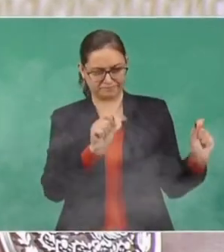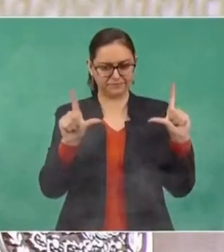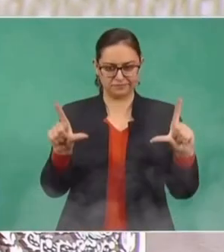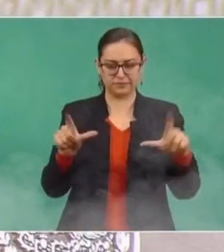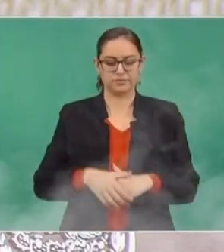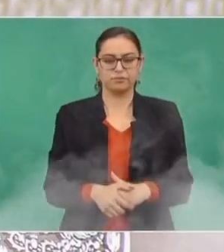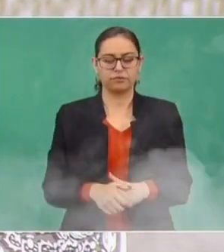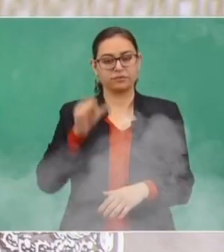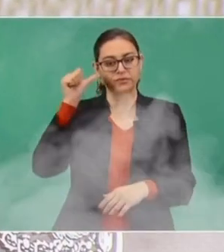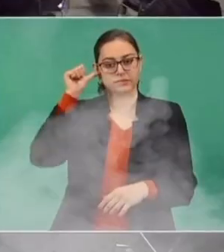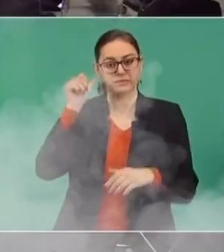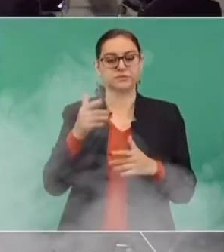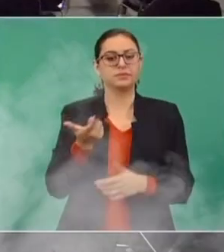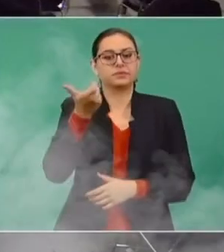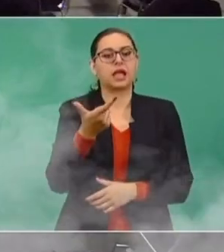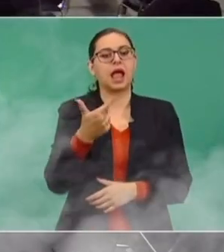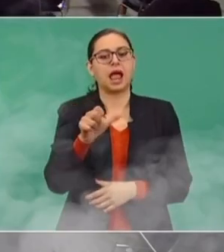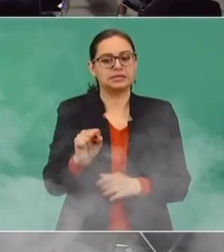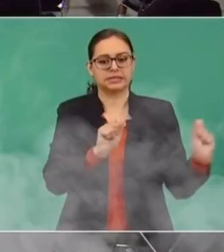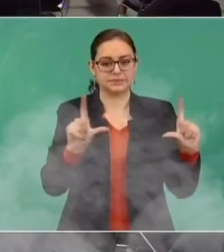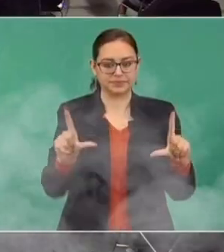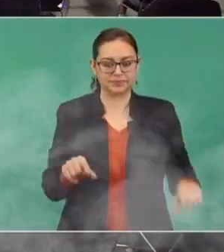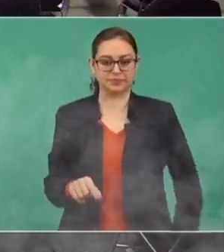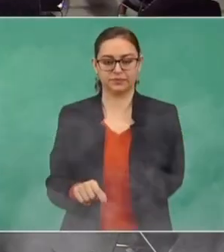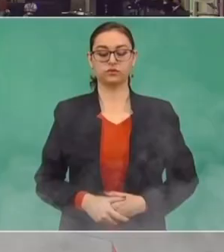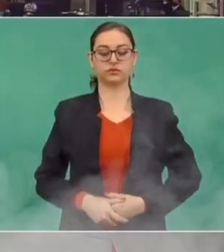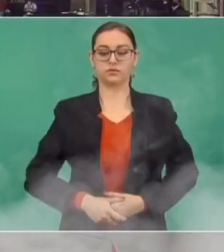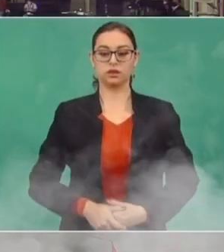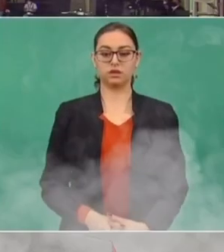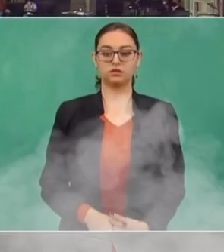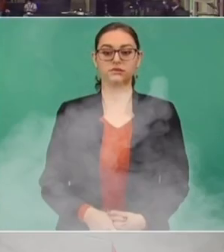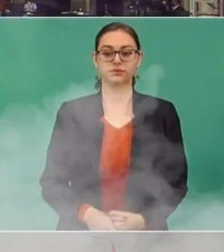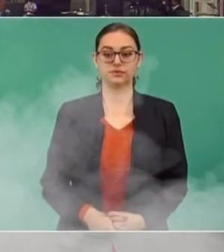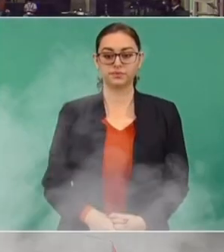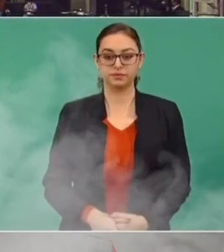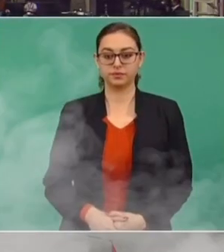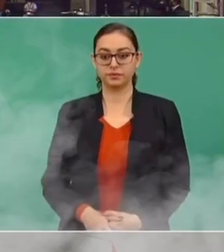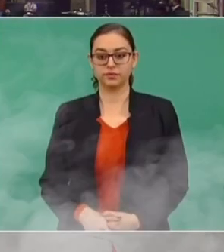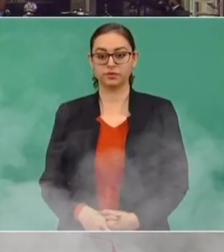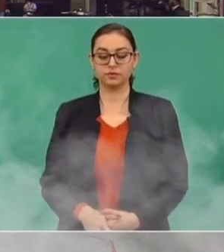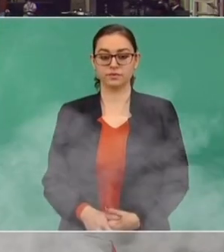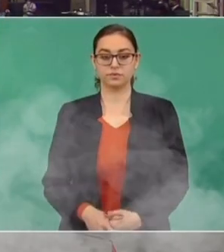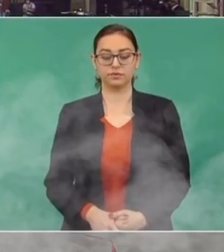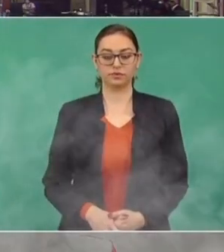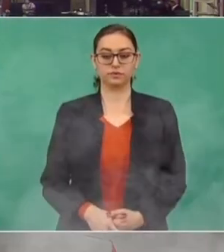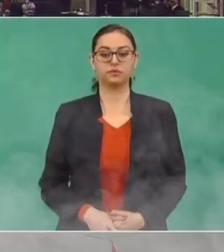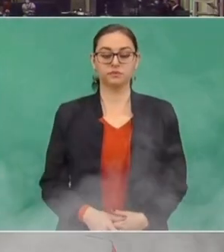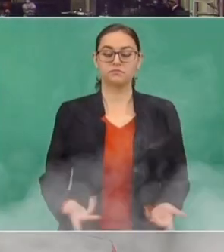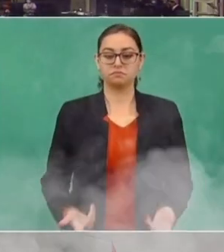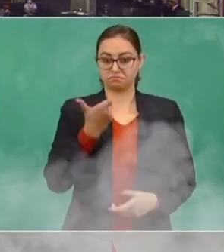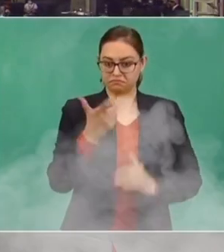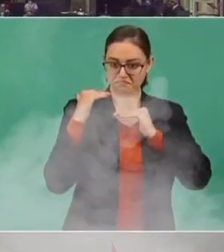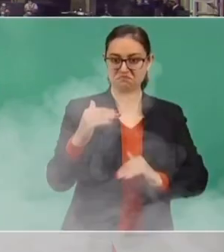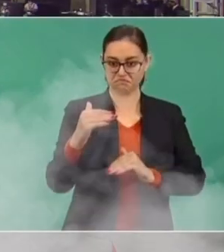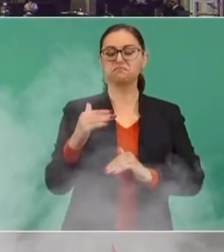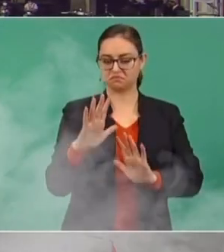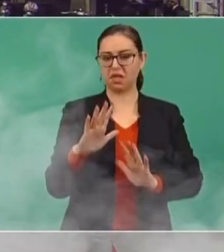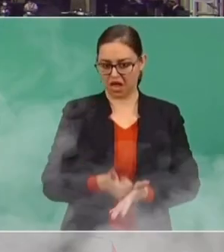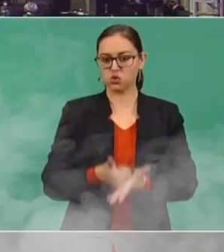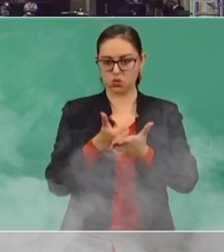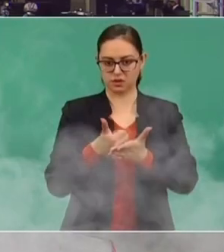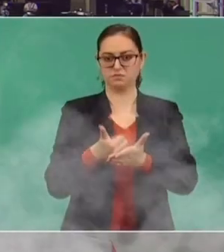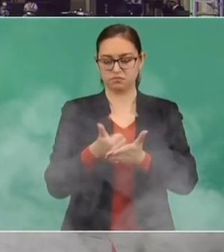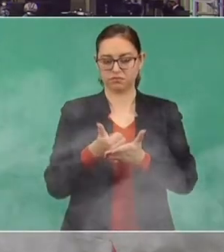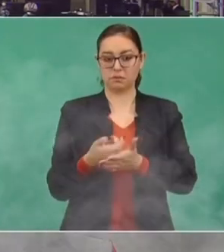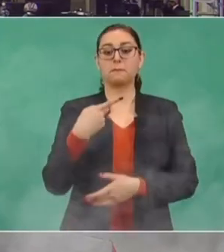lámina de ayer sobre el precio del gas? ¡Producción! Ha funcionado lo del precio máximo y está ayudando